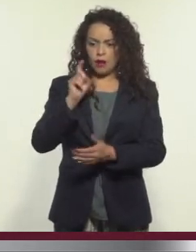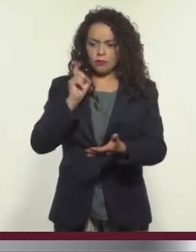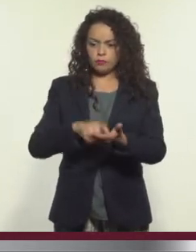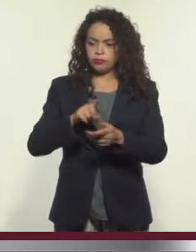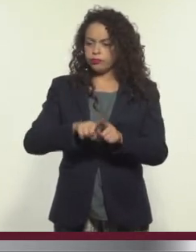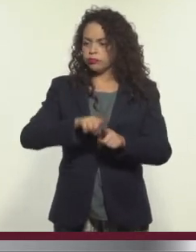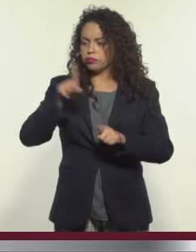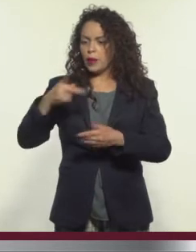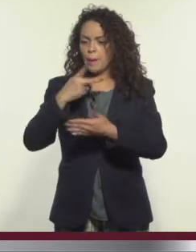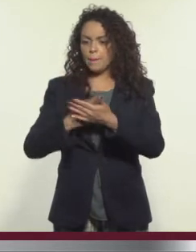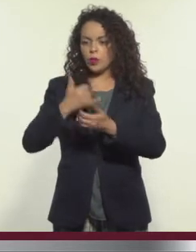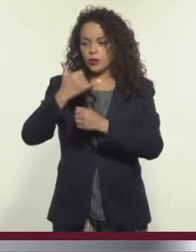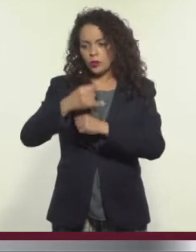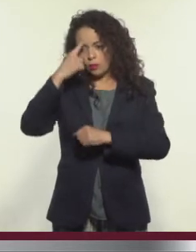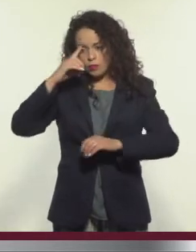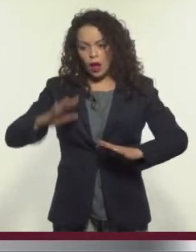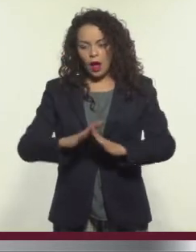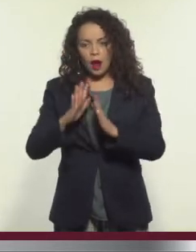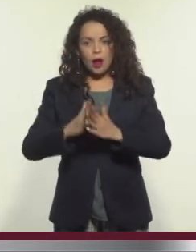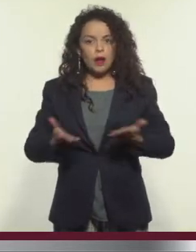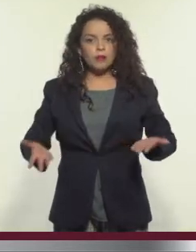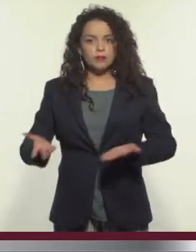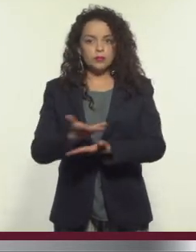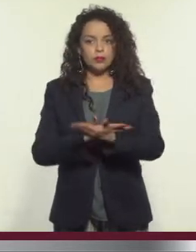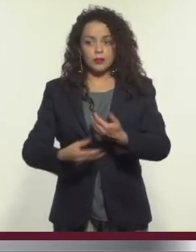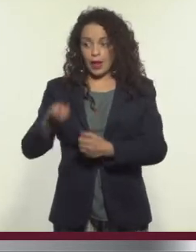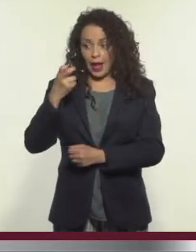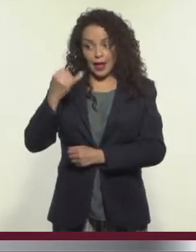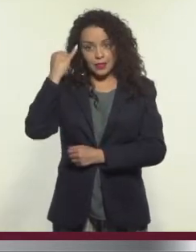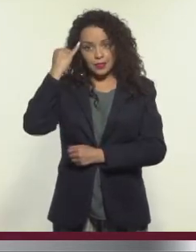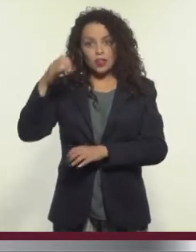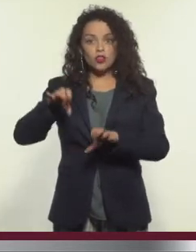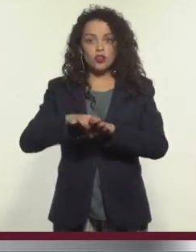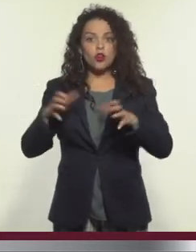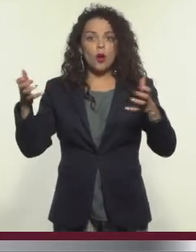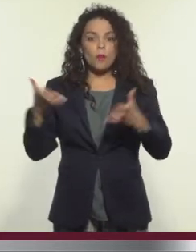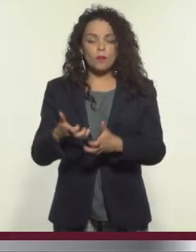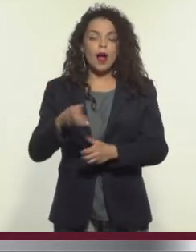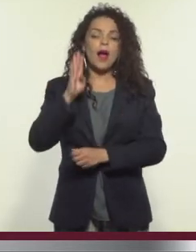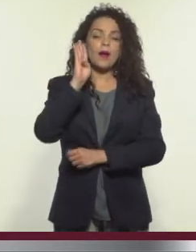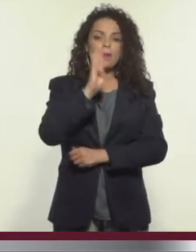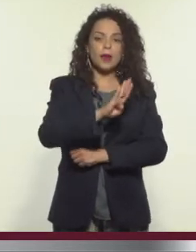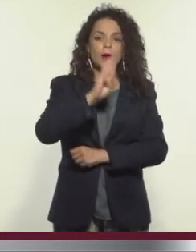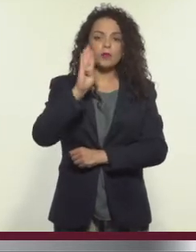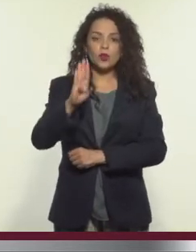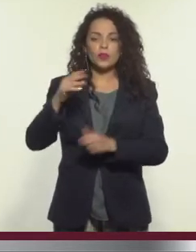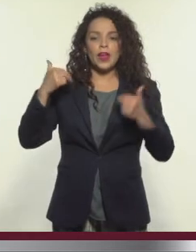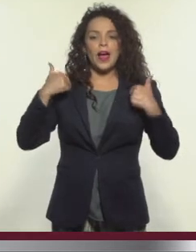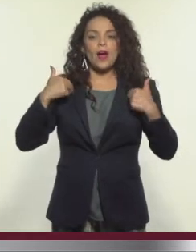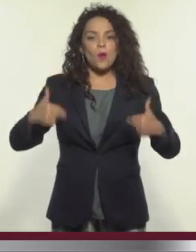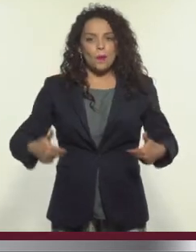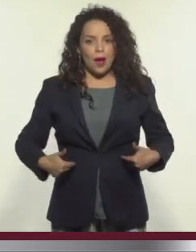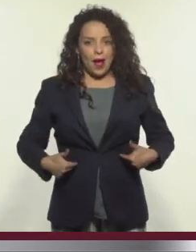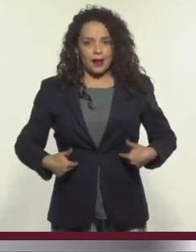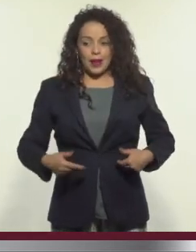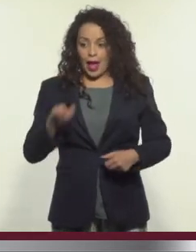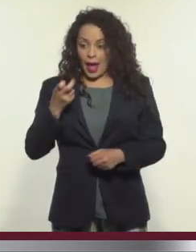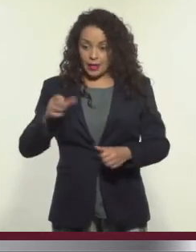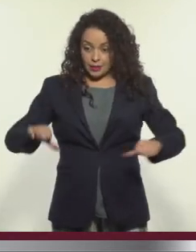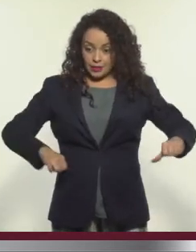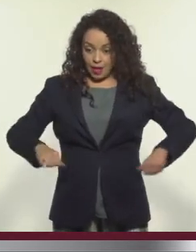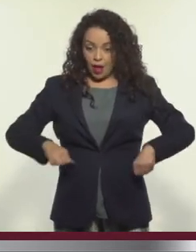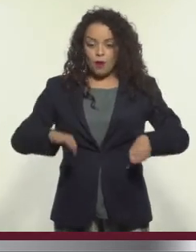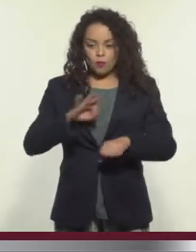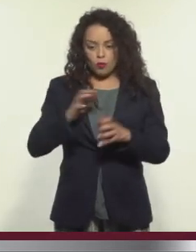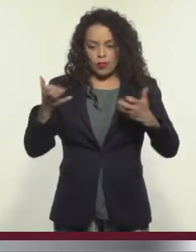se van a proyectos colaborativos y ahí está esta idea de cómo hacer una biblioteca humana. Podemos hacer estos